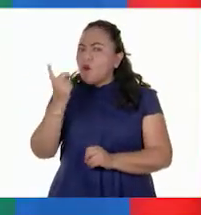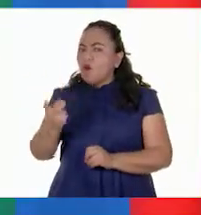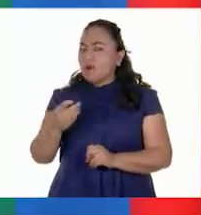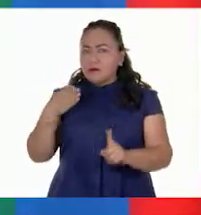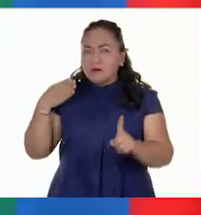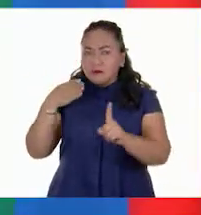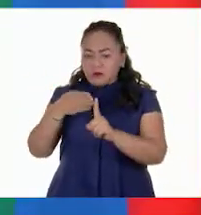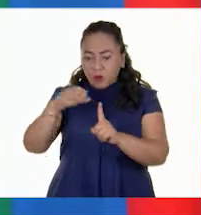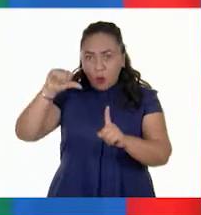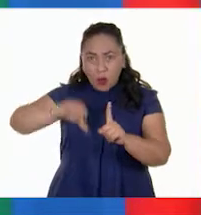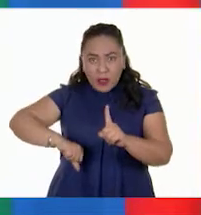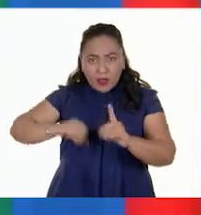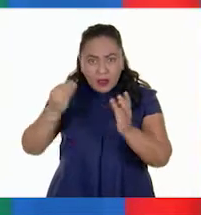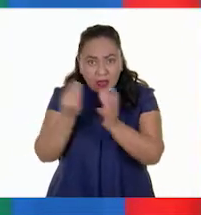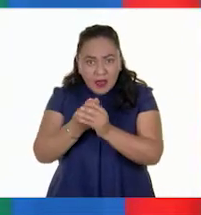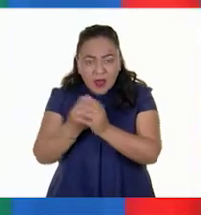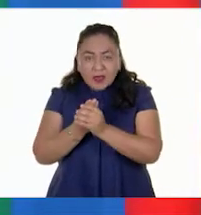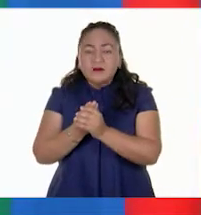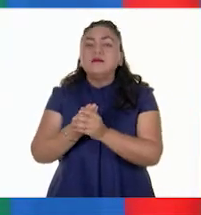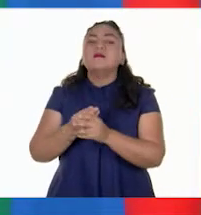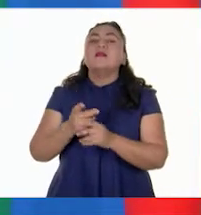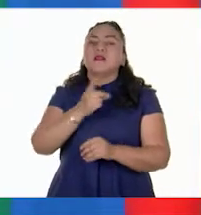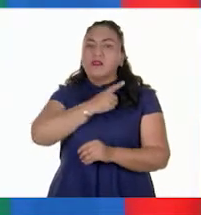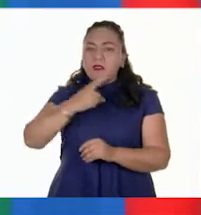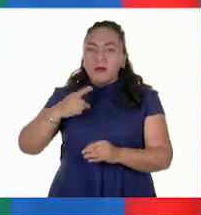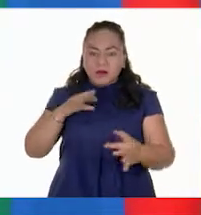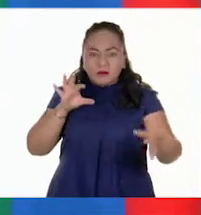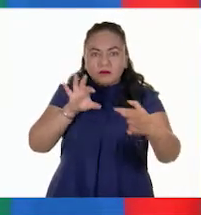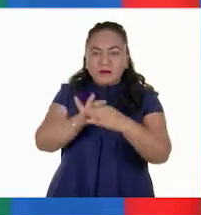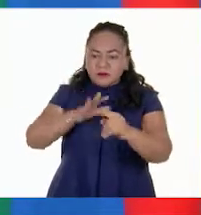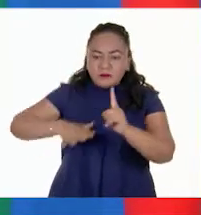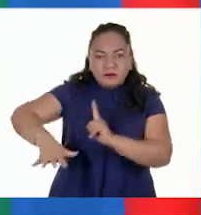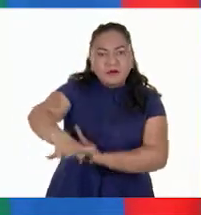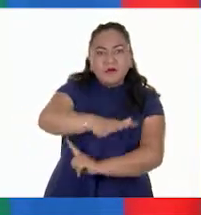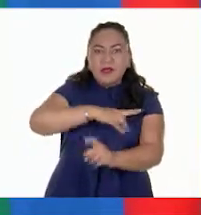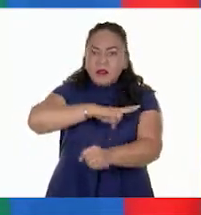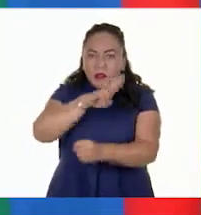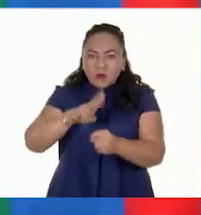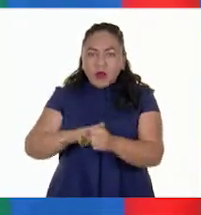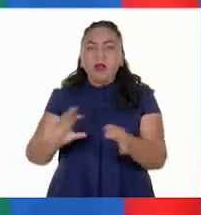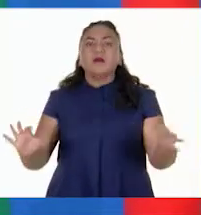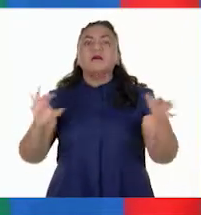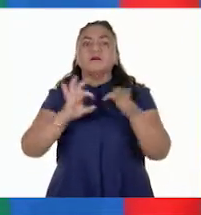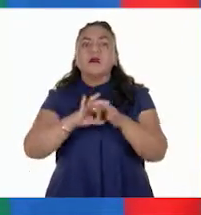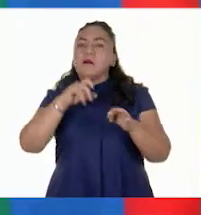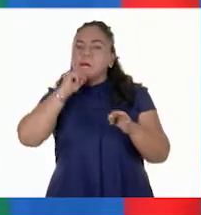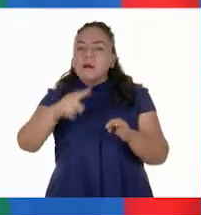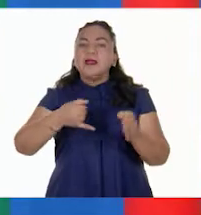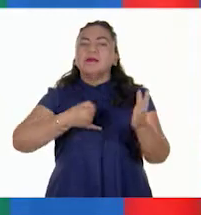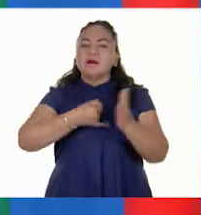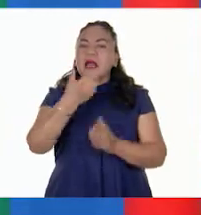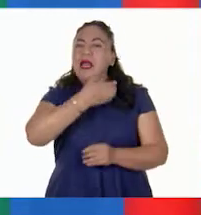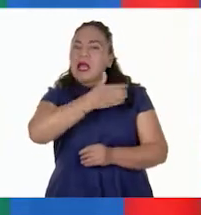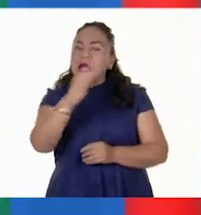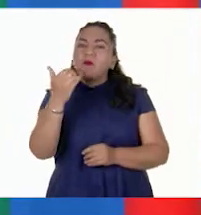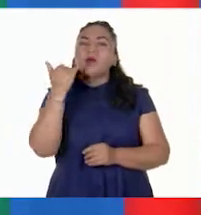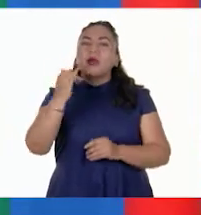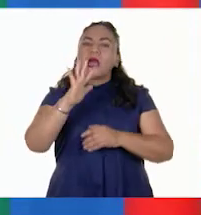objetivo de hoy es relacionar los recursos naturales con los espacios agrícolas y ganaderos de los continentes?